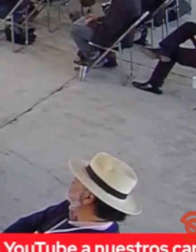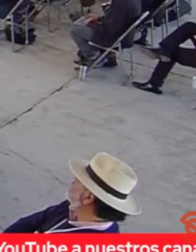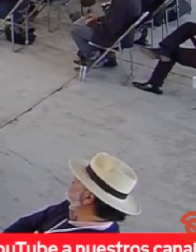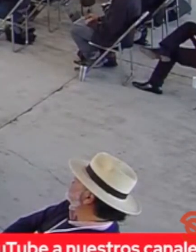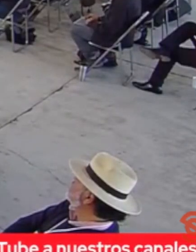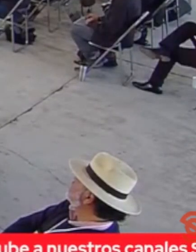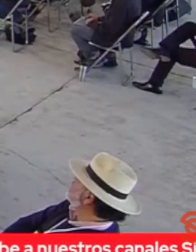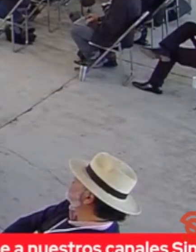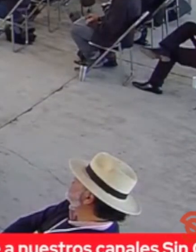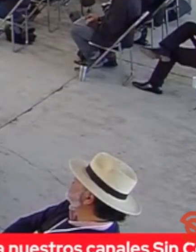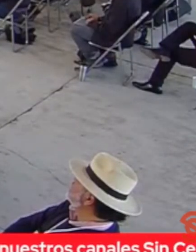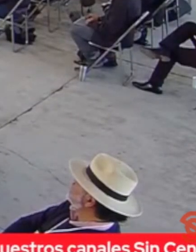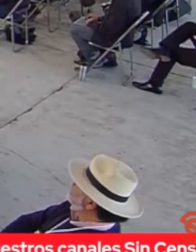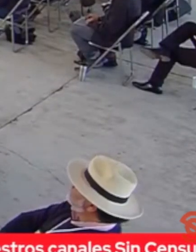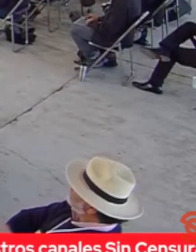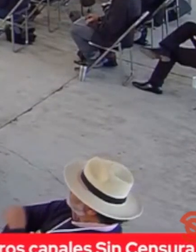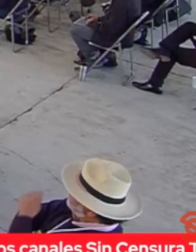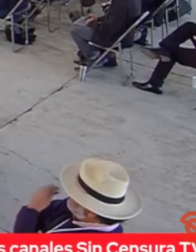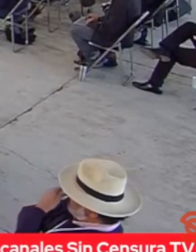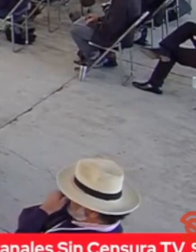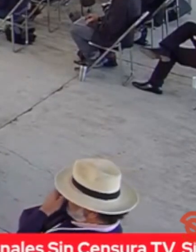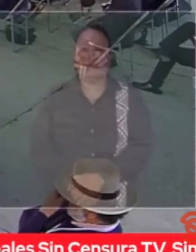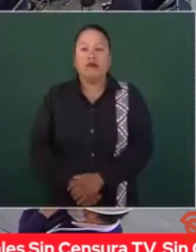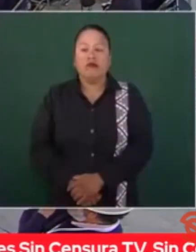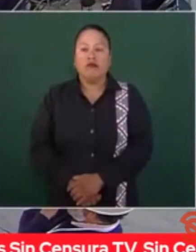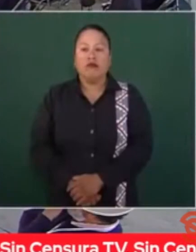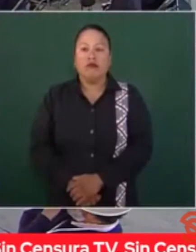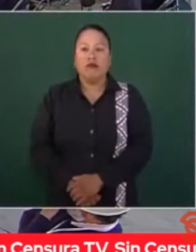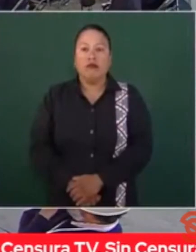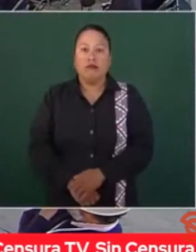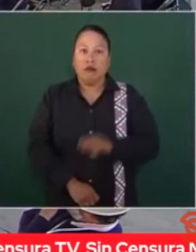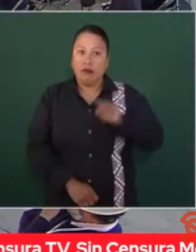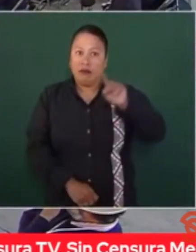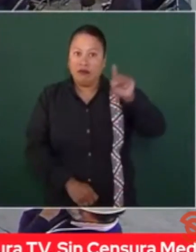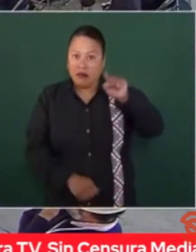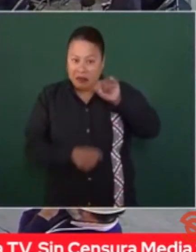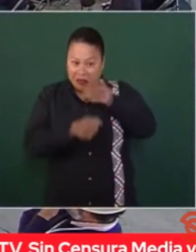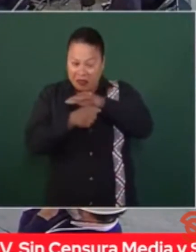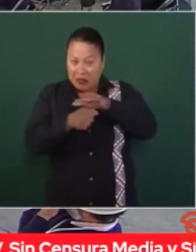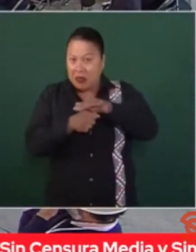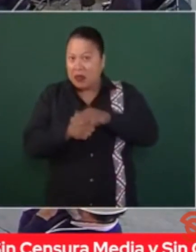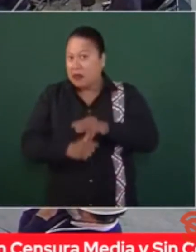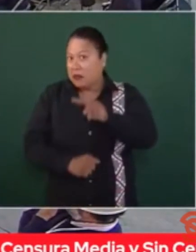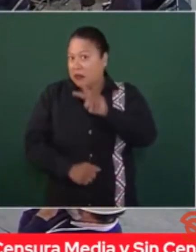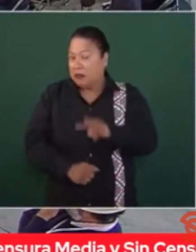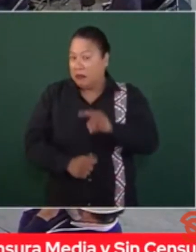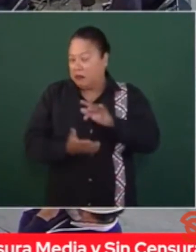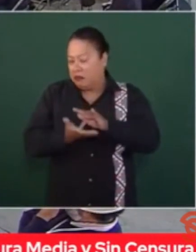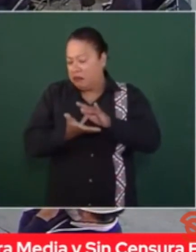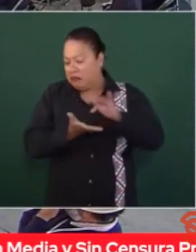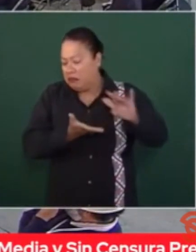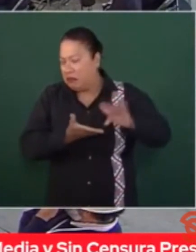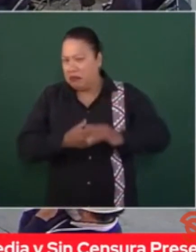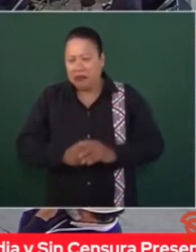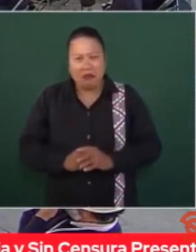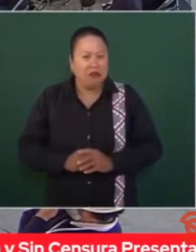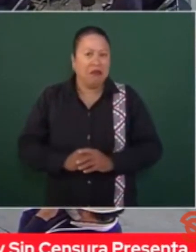actuado con mucha